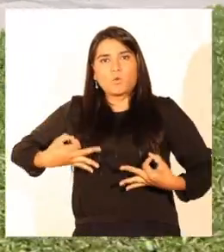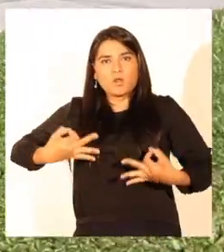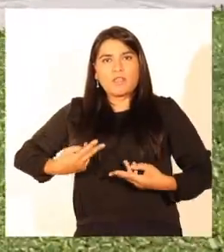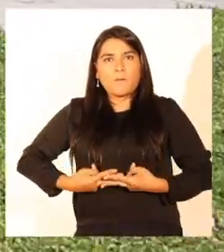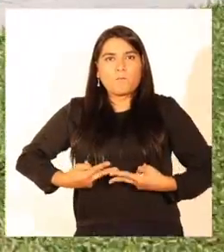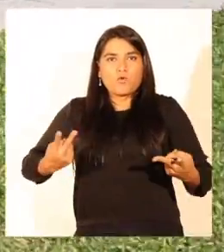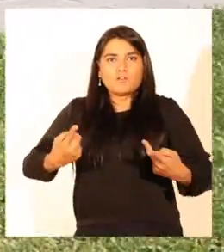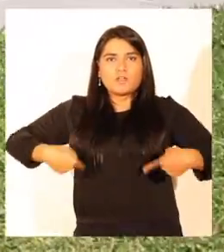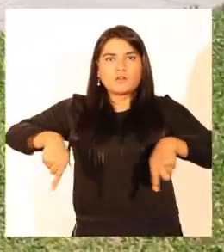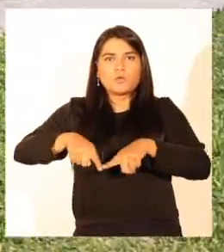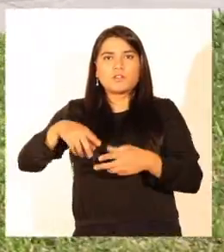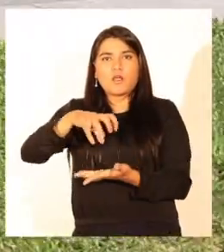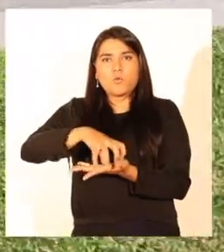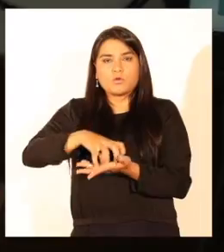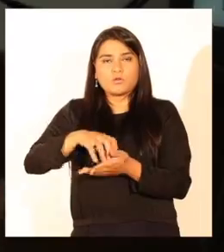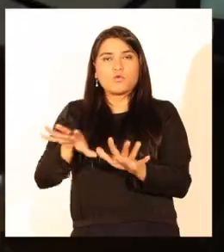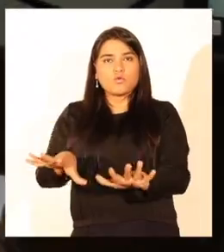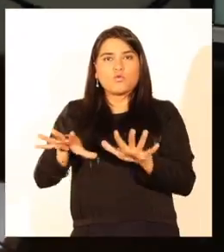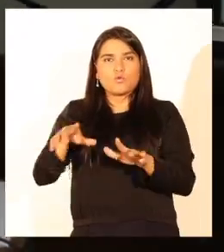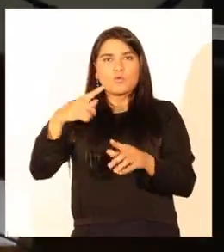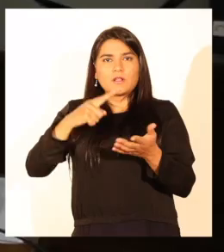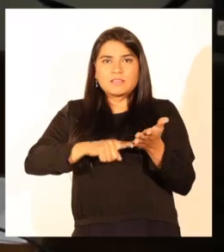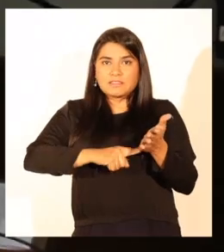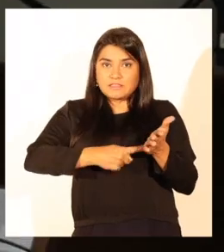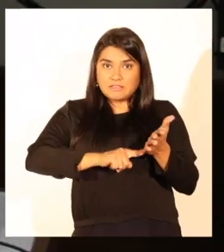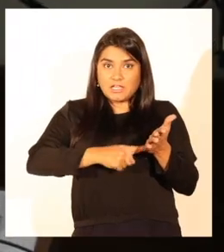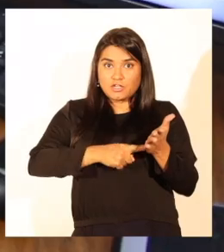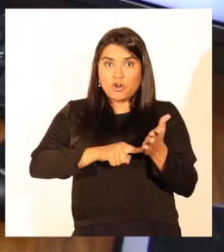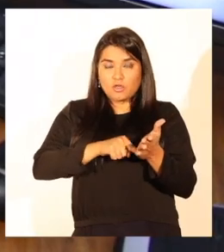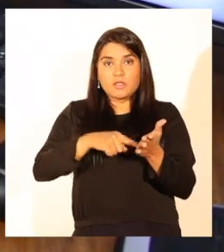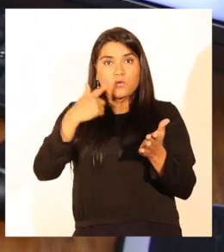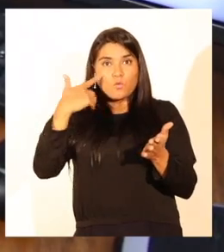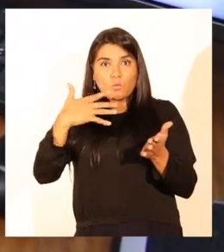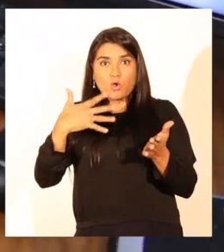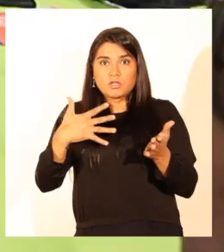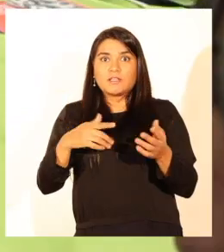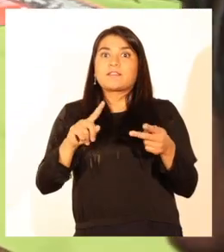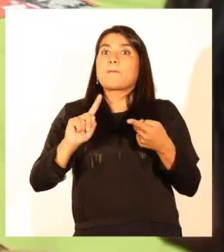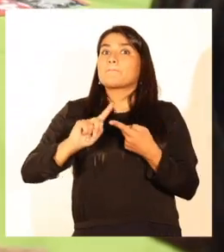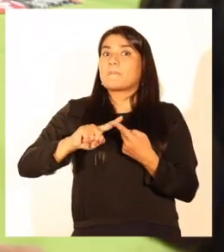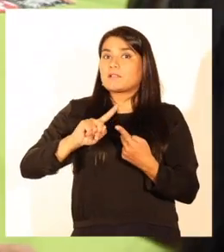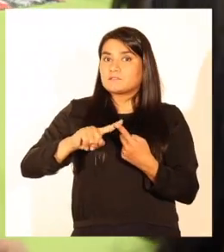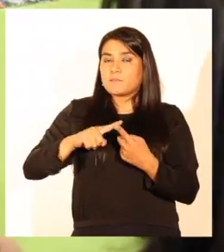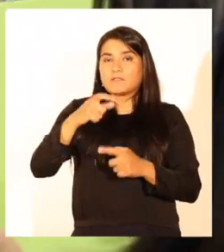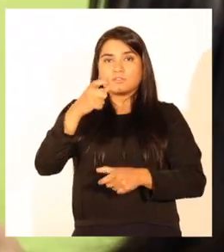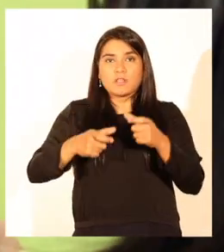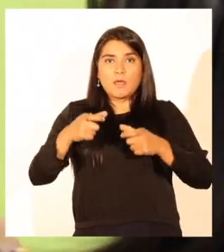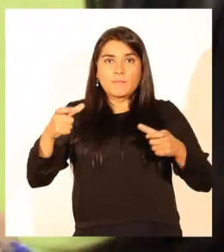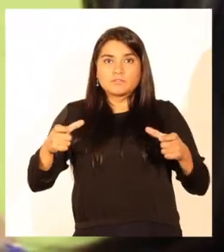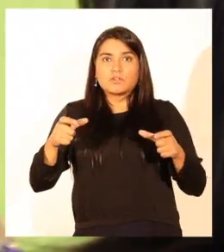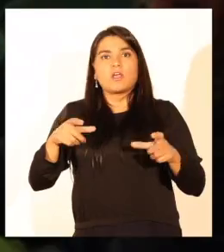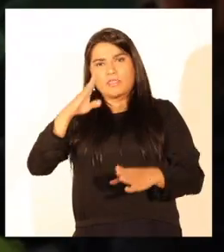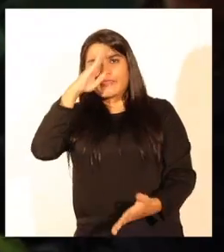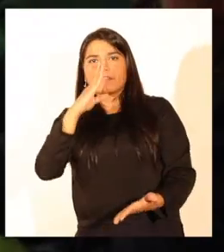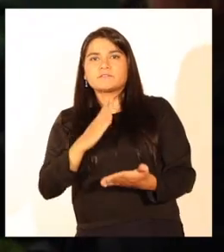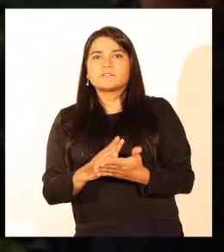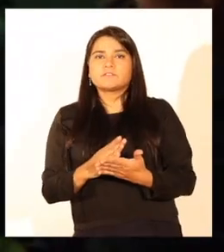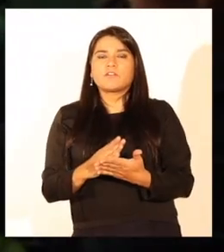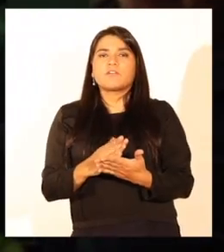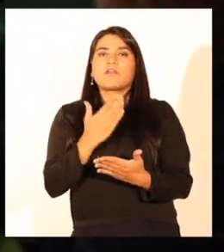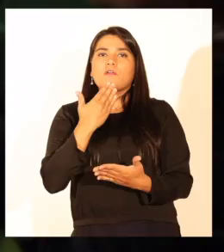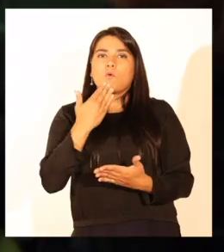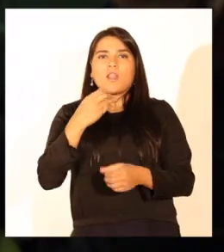pública en nuestra comuna, destacando entre ellos la tecnología de vanguardia, la participación de los ciudadanos en la toma de